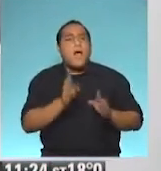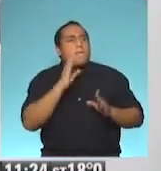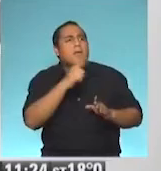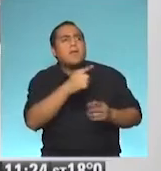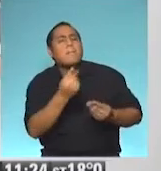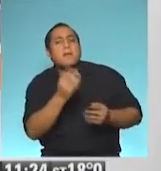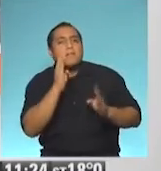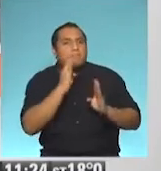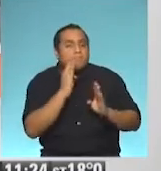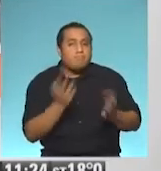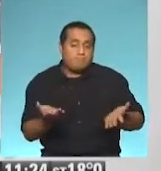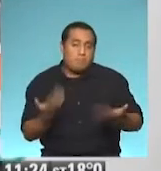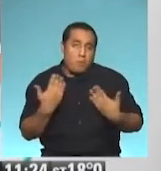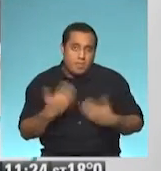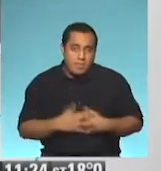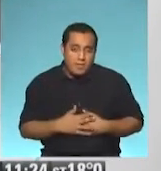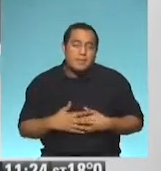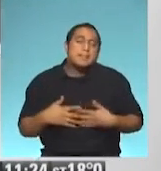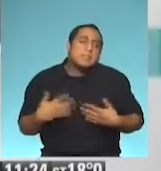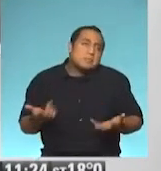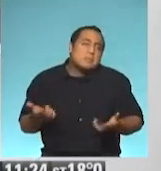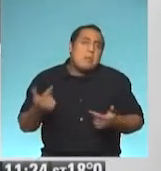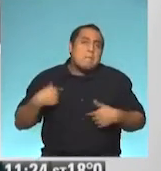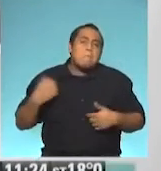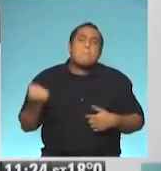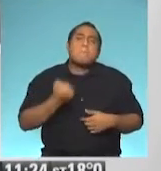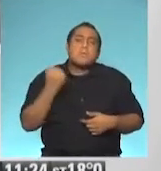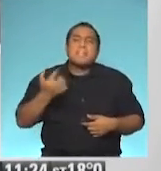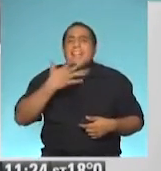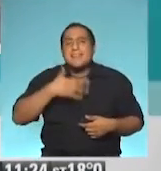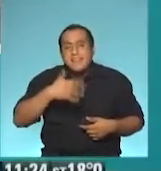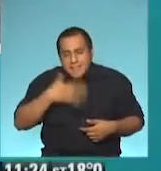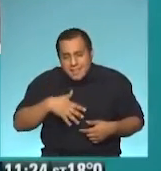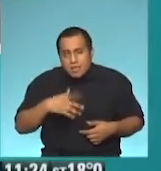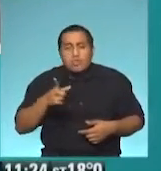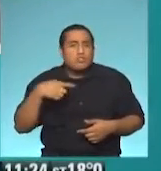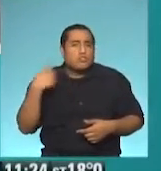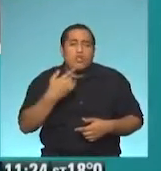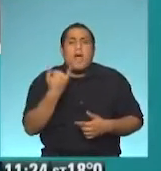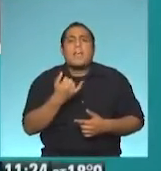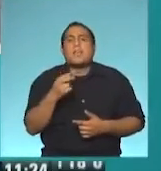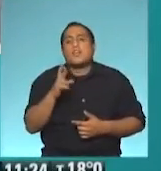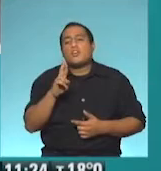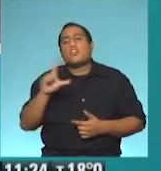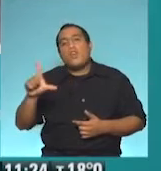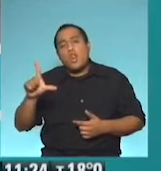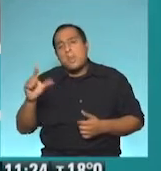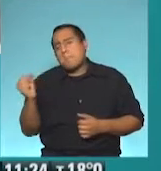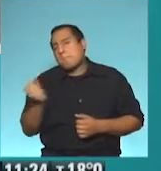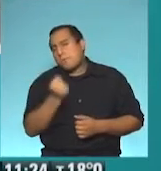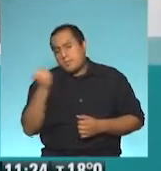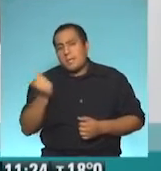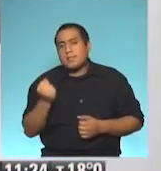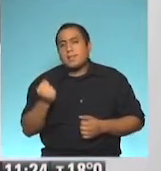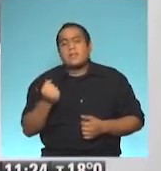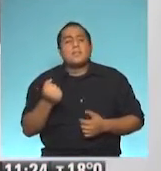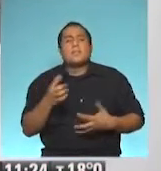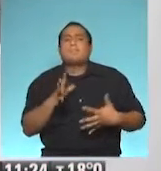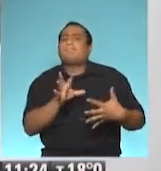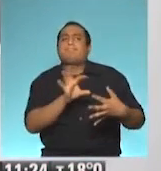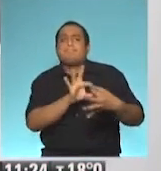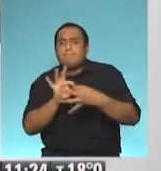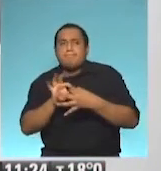en este sentido me parece que tenemos que entender en algún punto que todos tenemos un rol social. Digo, que es mantenernos